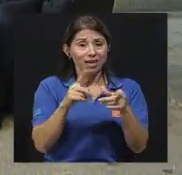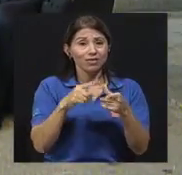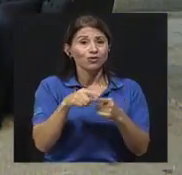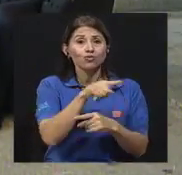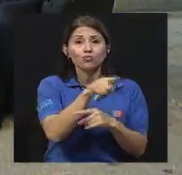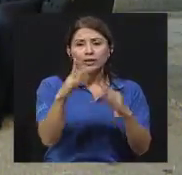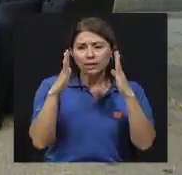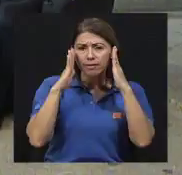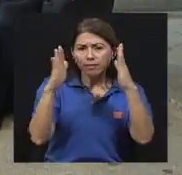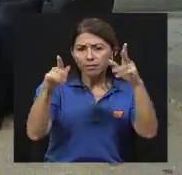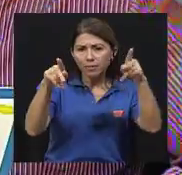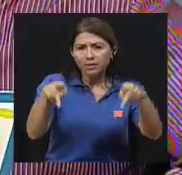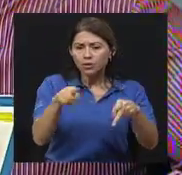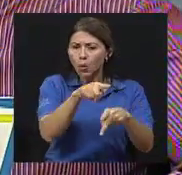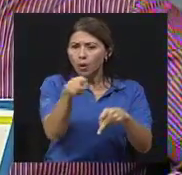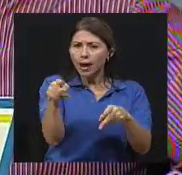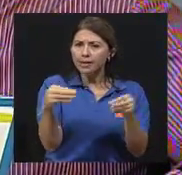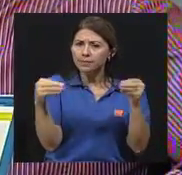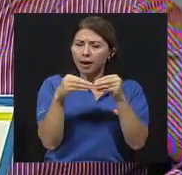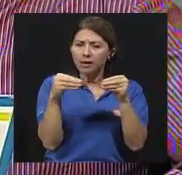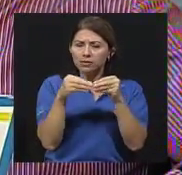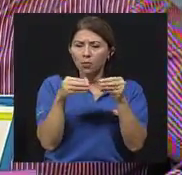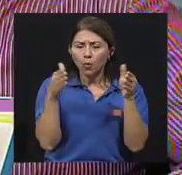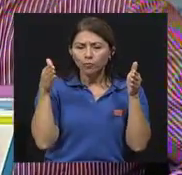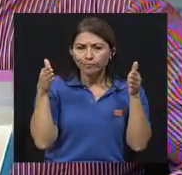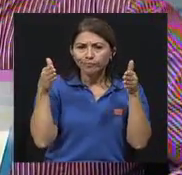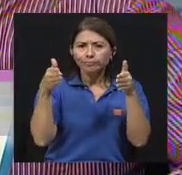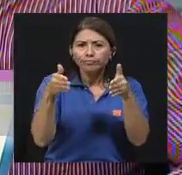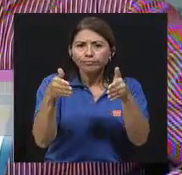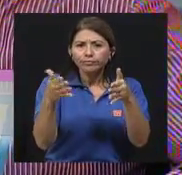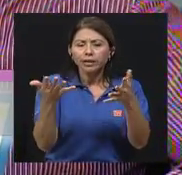intervenciones son más en la línea de la,